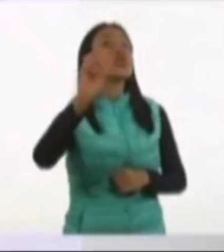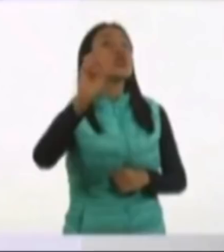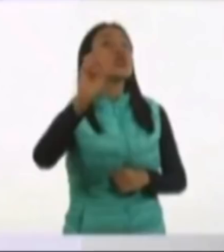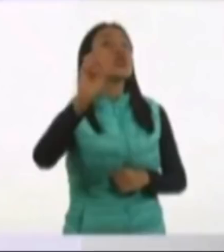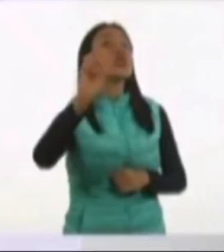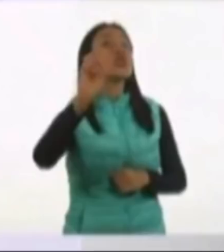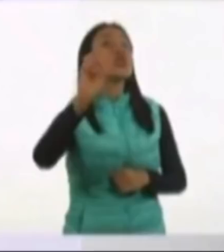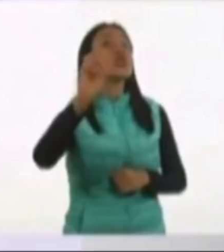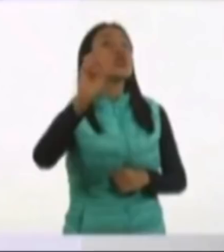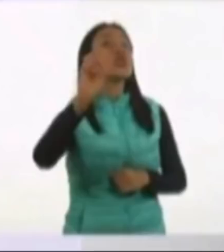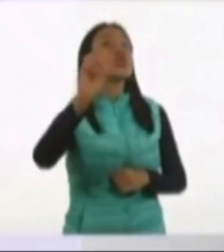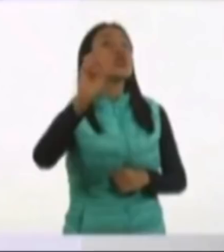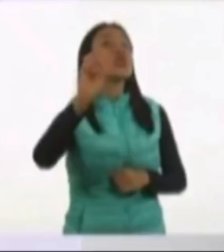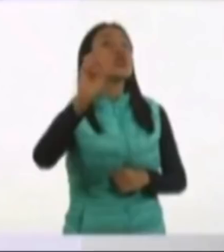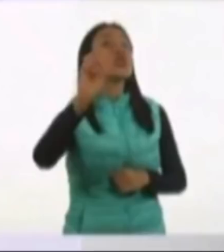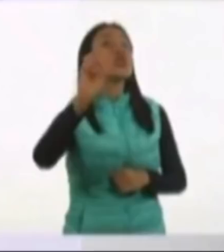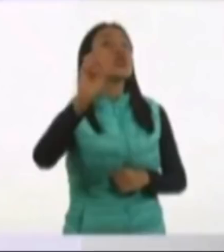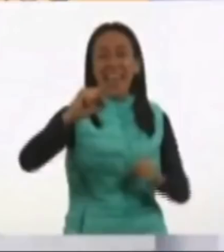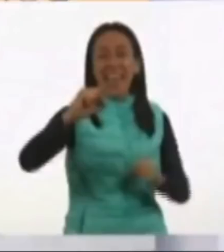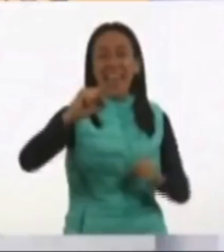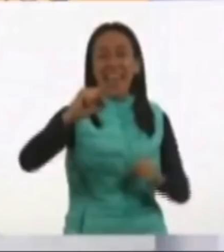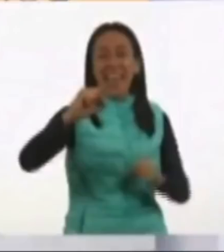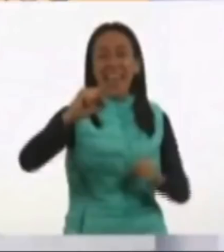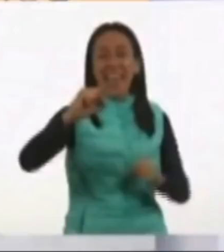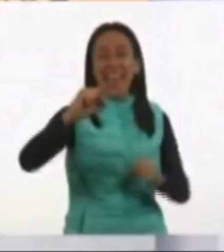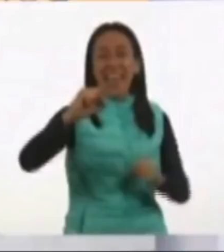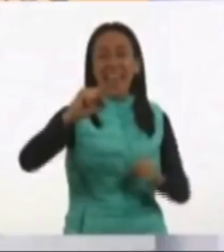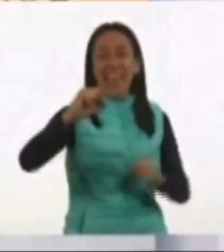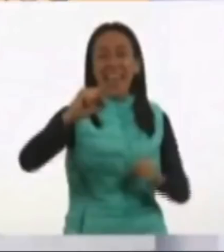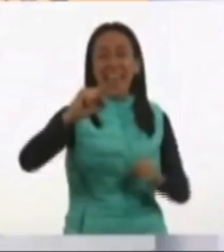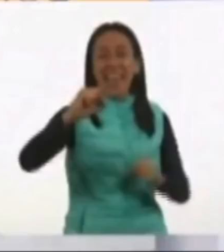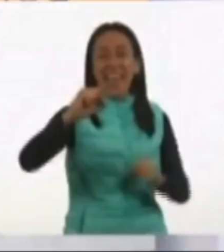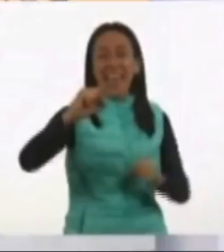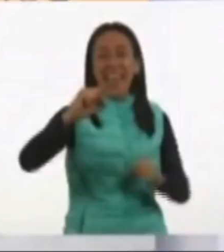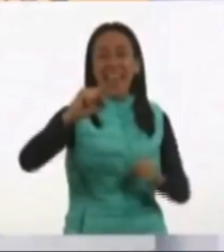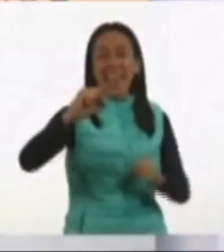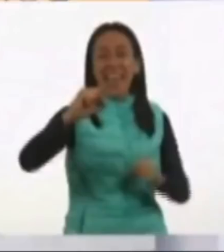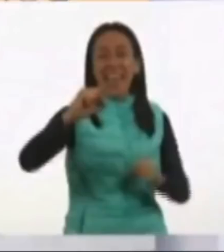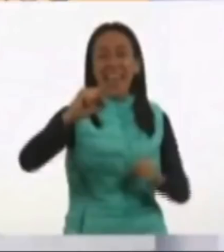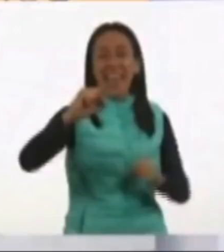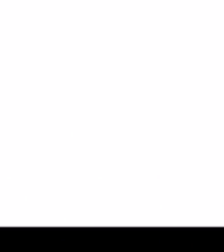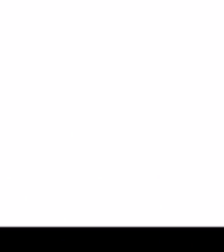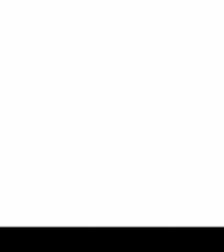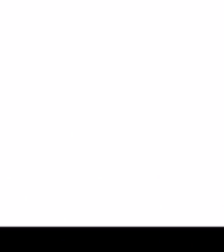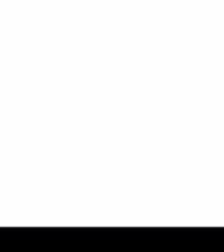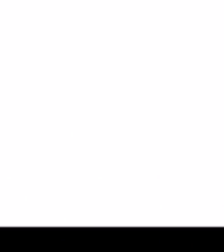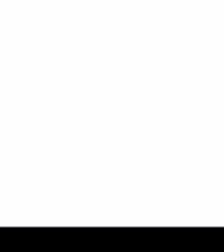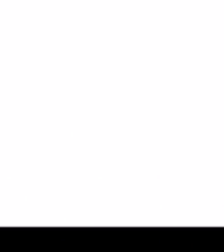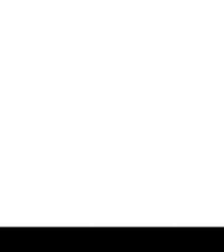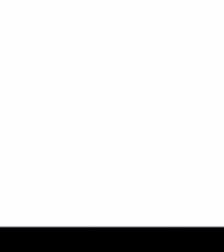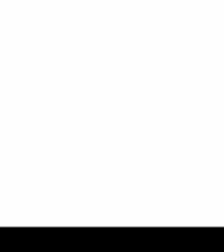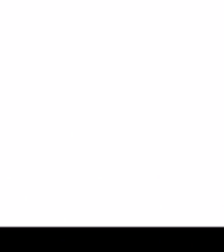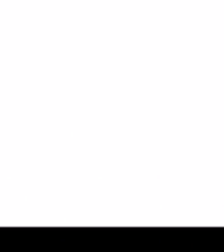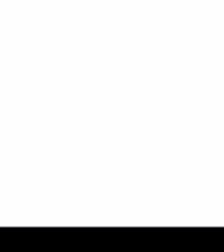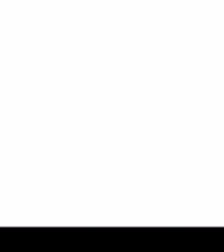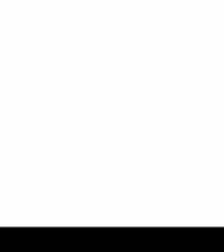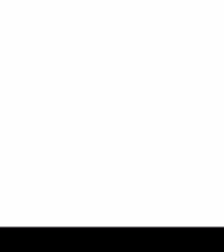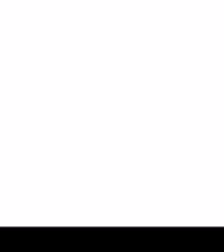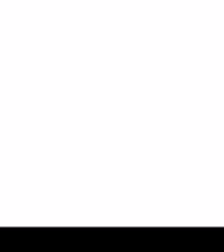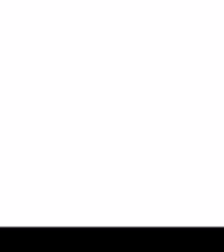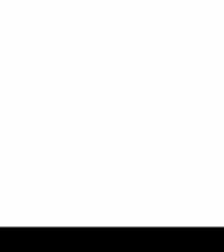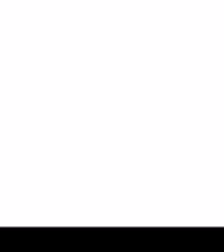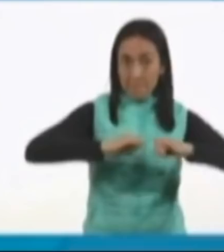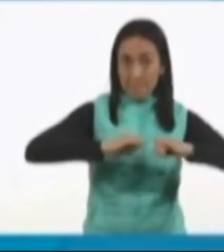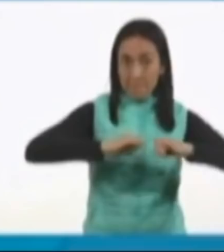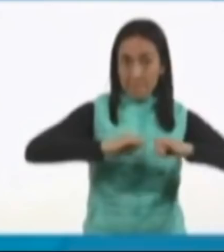por un río situados entre dos montañas. Es el valle. El reto de ello es observar el mapa de aclas de geografía e identificar los